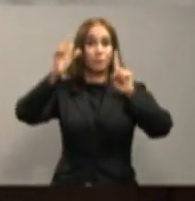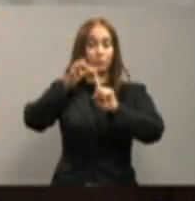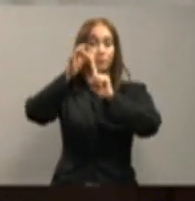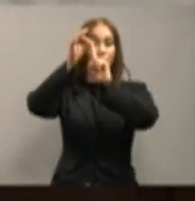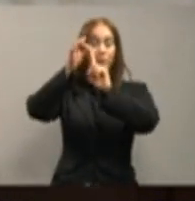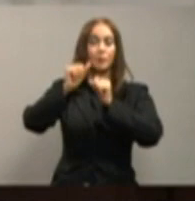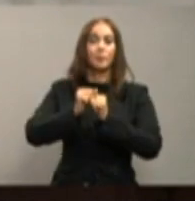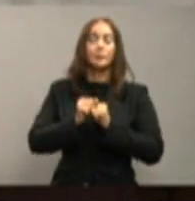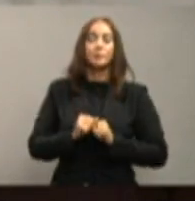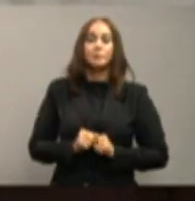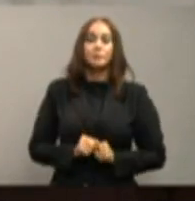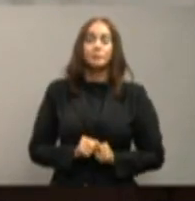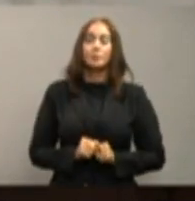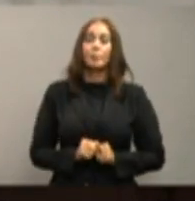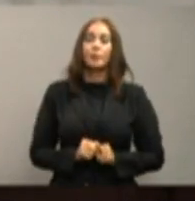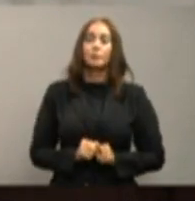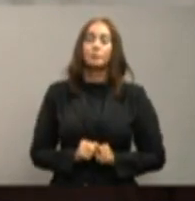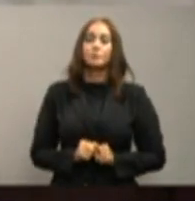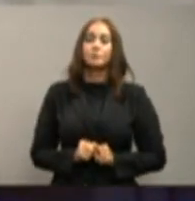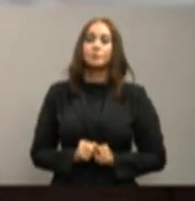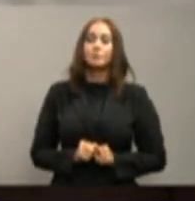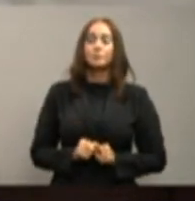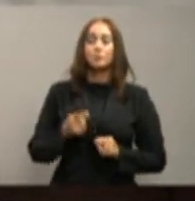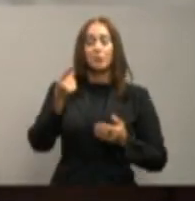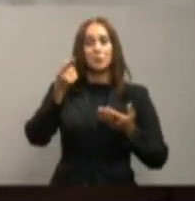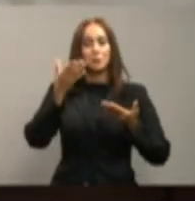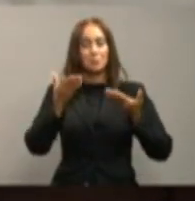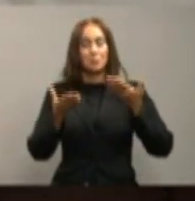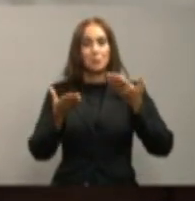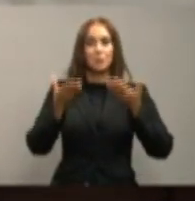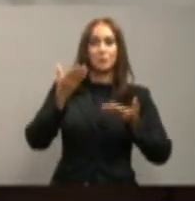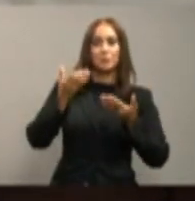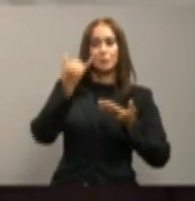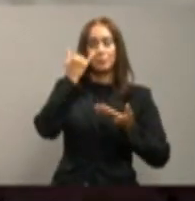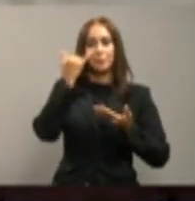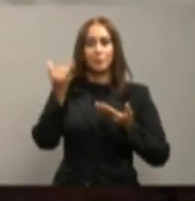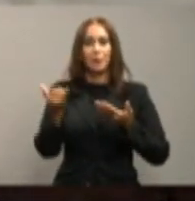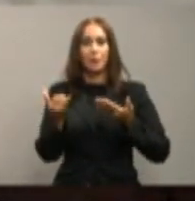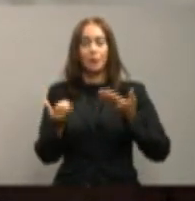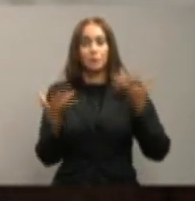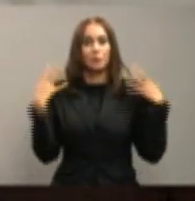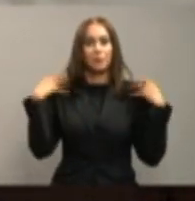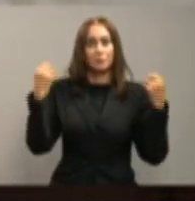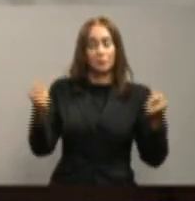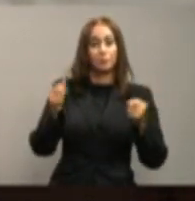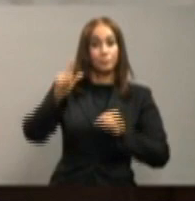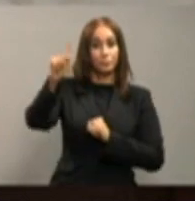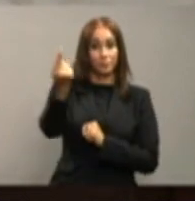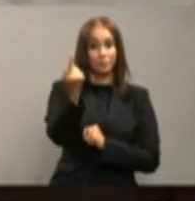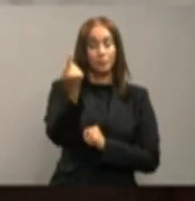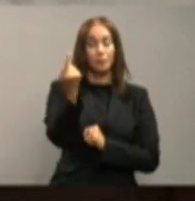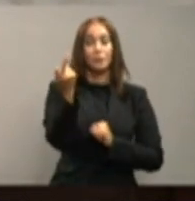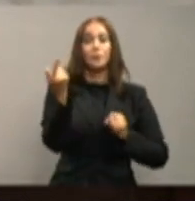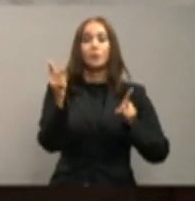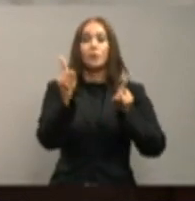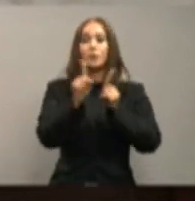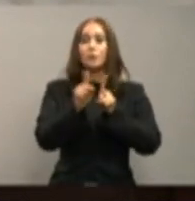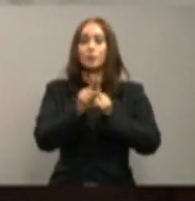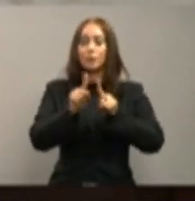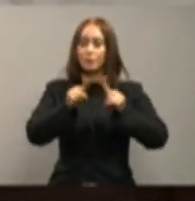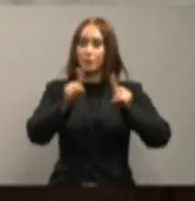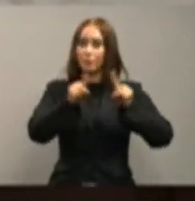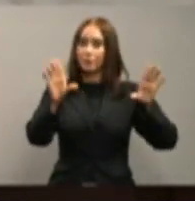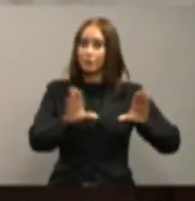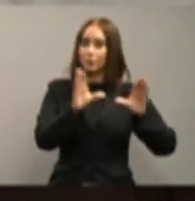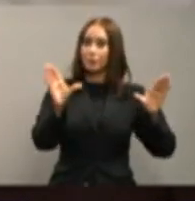aspectos. Y por eso, en ese balance entre la salud primero y también las diferentes